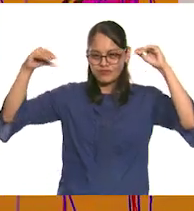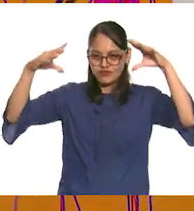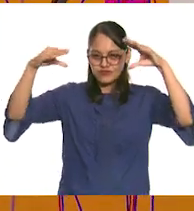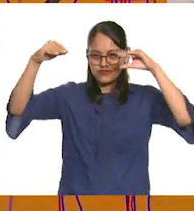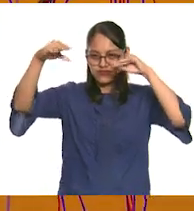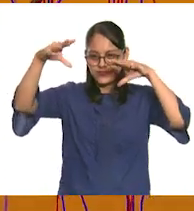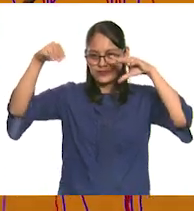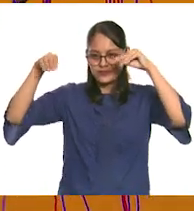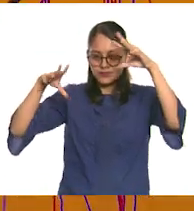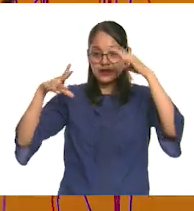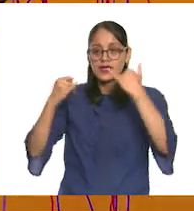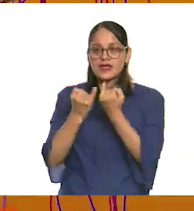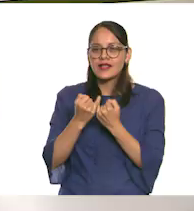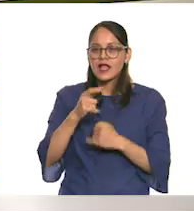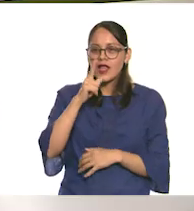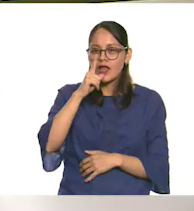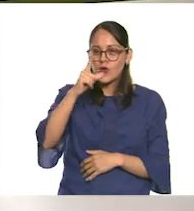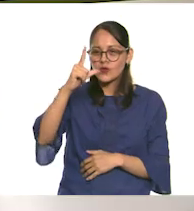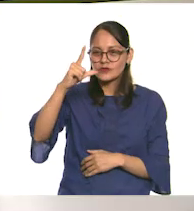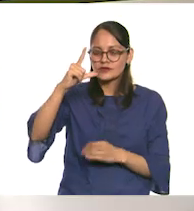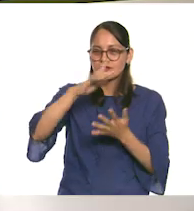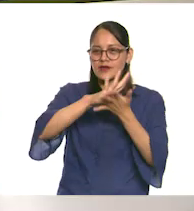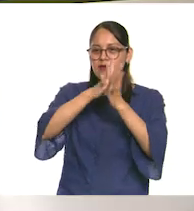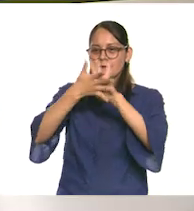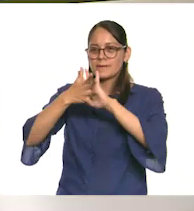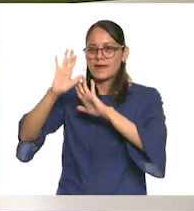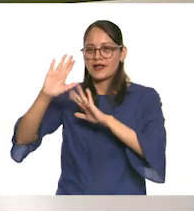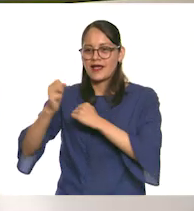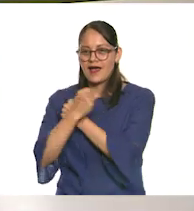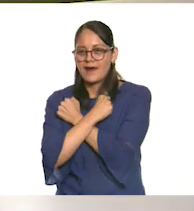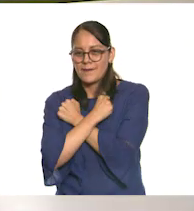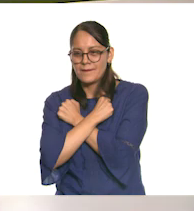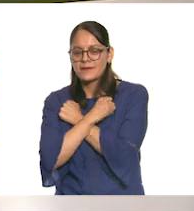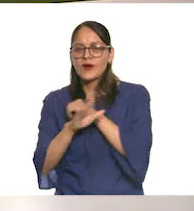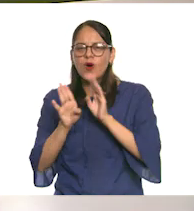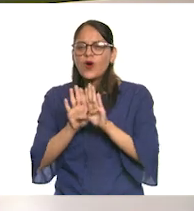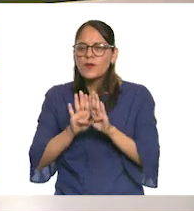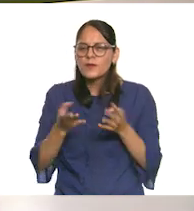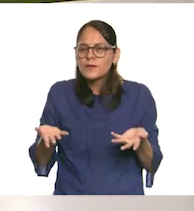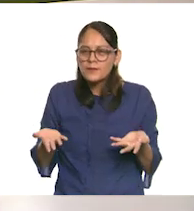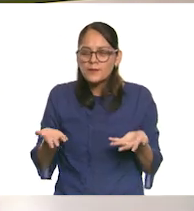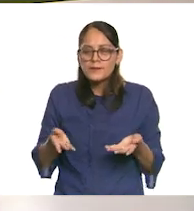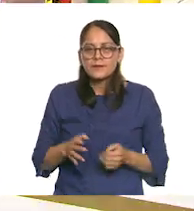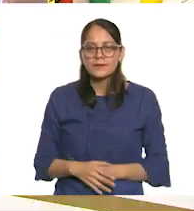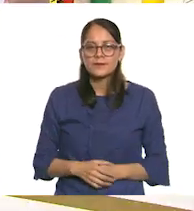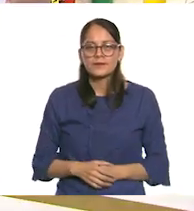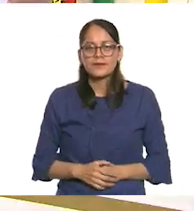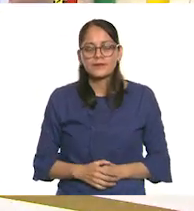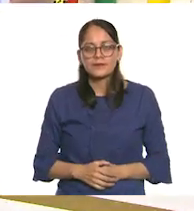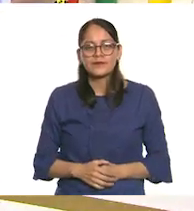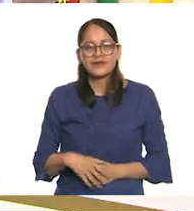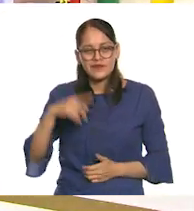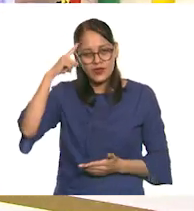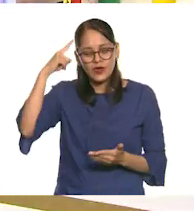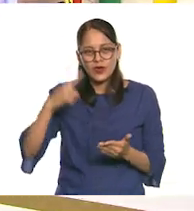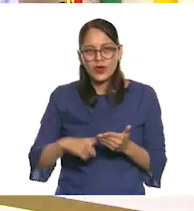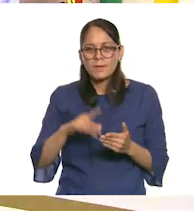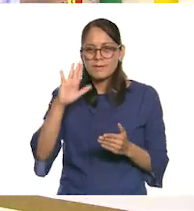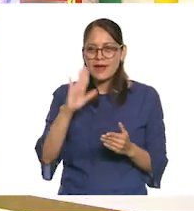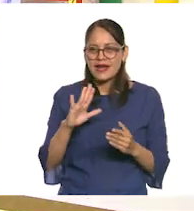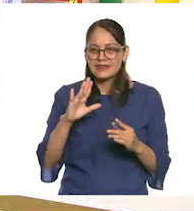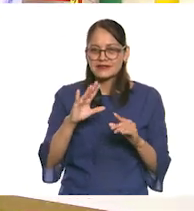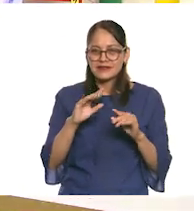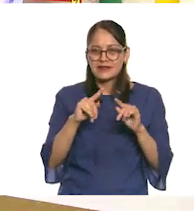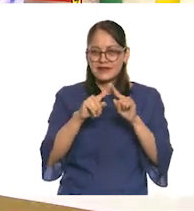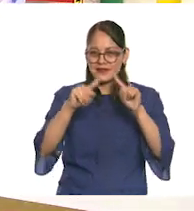Tú te dijiste que simbolizaban el abrazo. Sí. ¿Cómo se te ocurre que las pongamos? Pues yo creo que como en una especie de